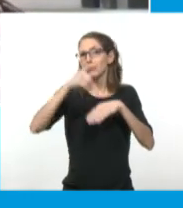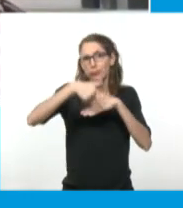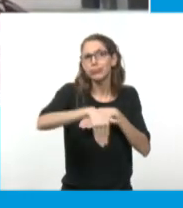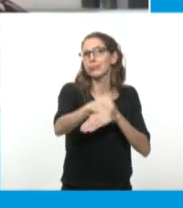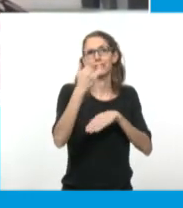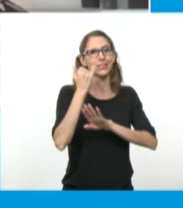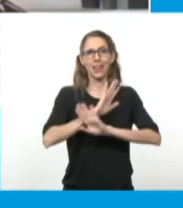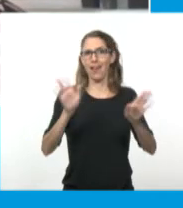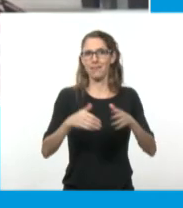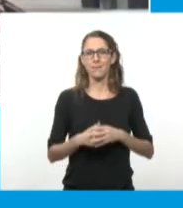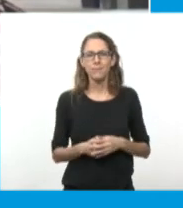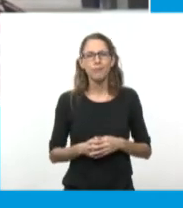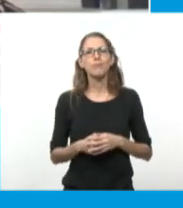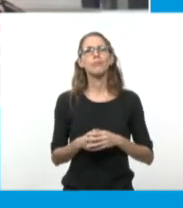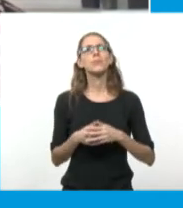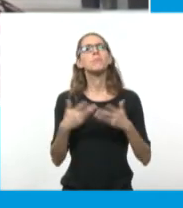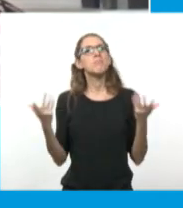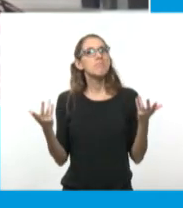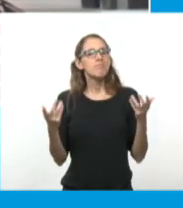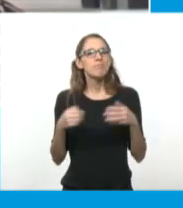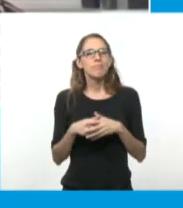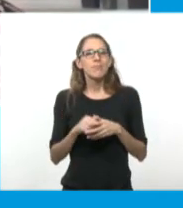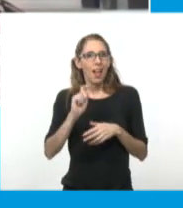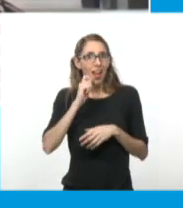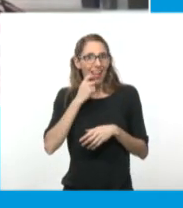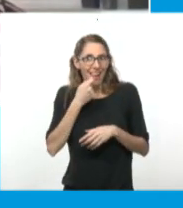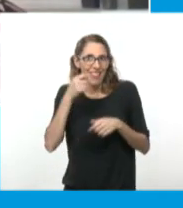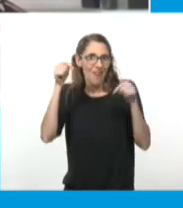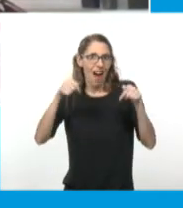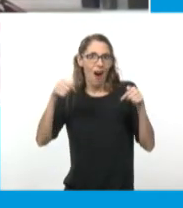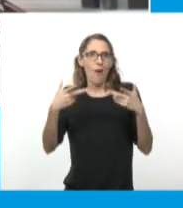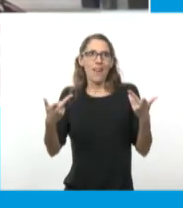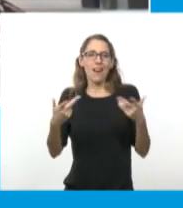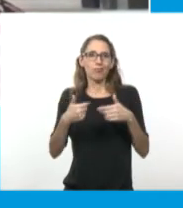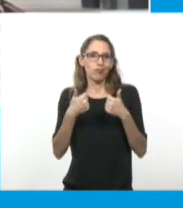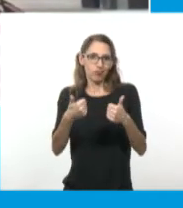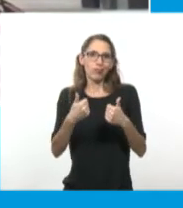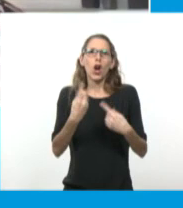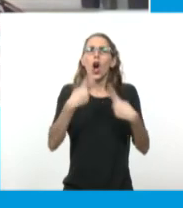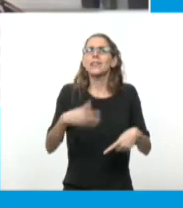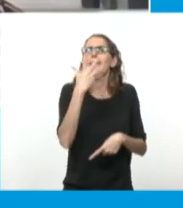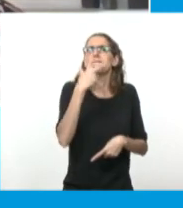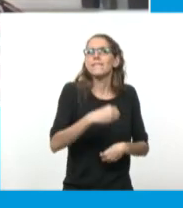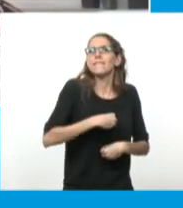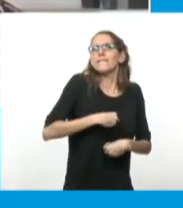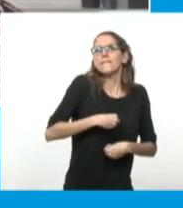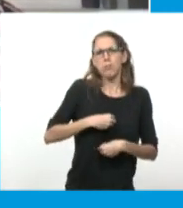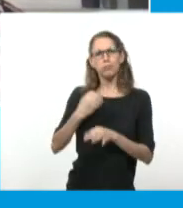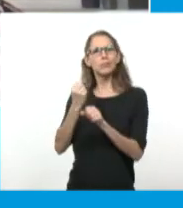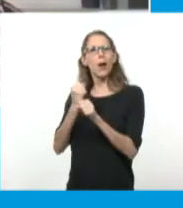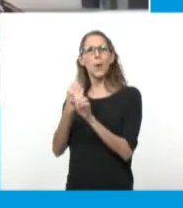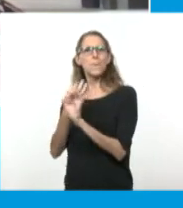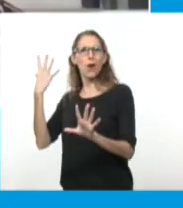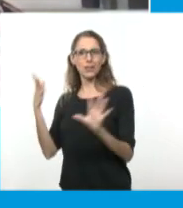Y ahora, digamos, qué lindo poder hacer confluir vocación y profesión, ¿no? Porque, digo,